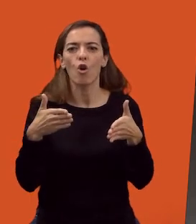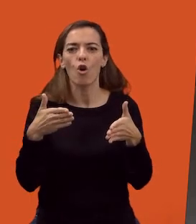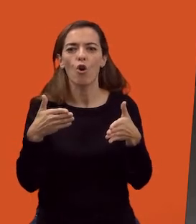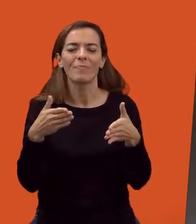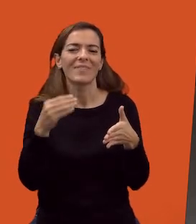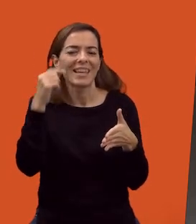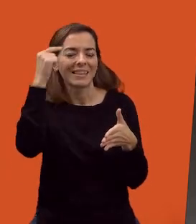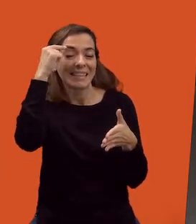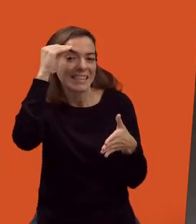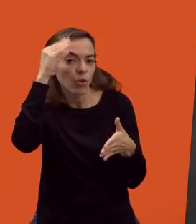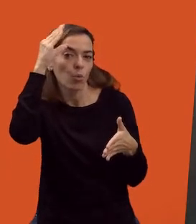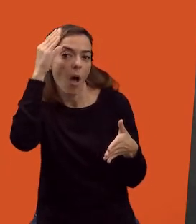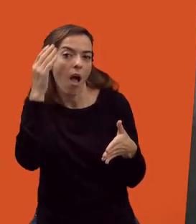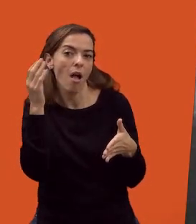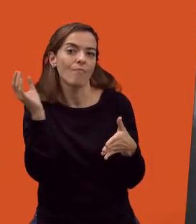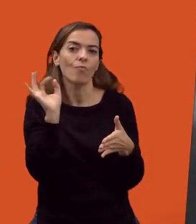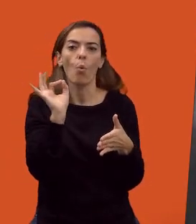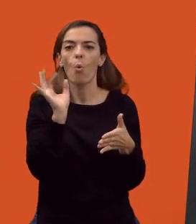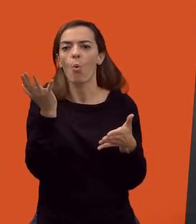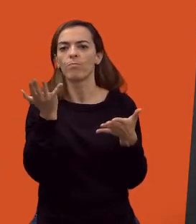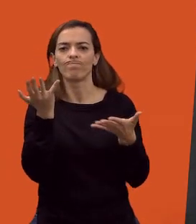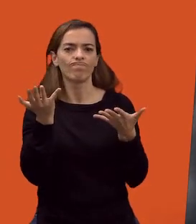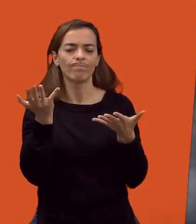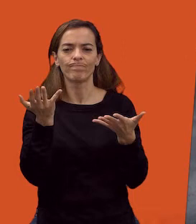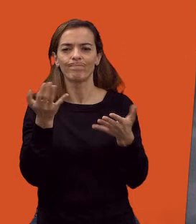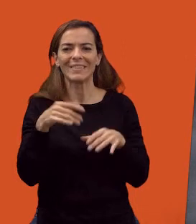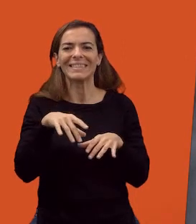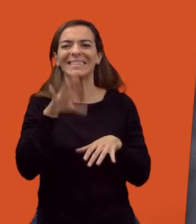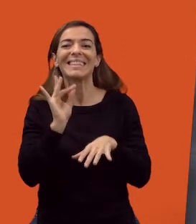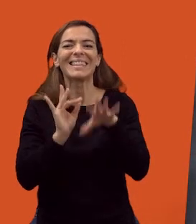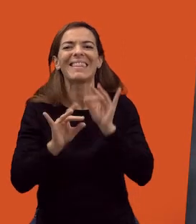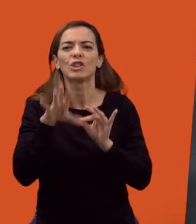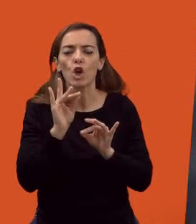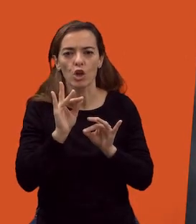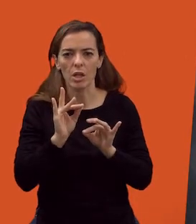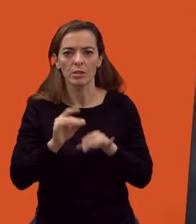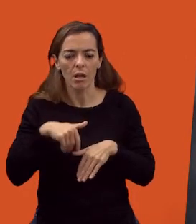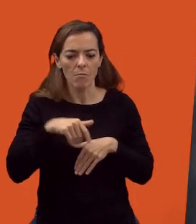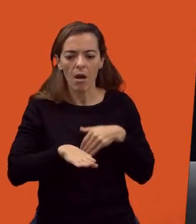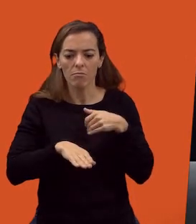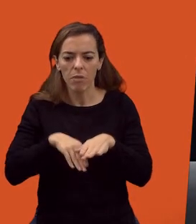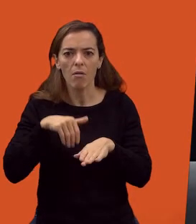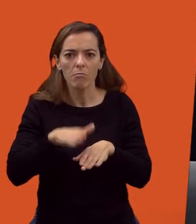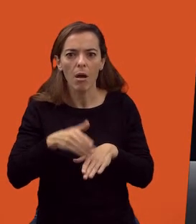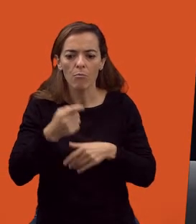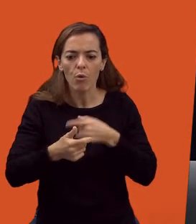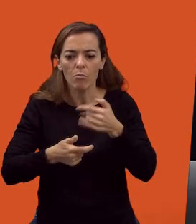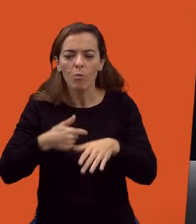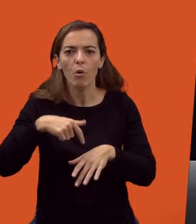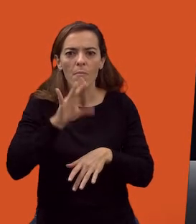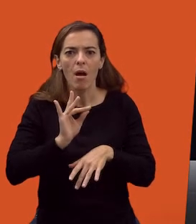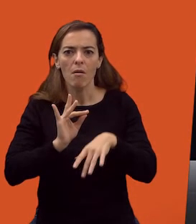o decisiones, donde se marcan las decisiones que tenemos que ir